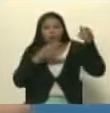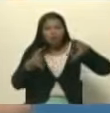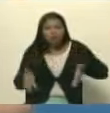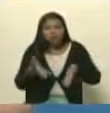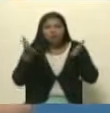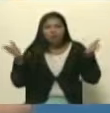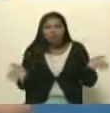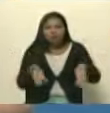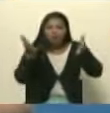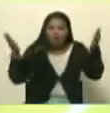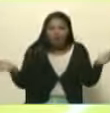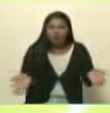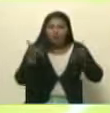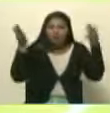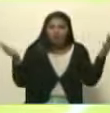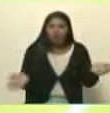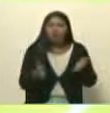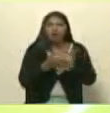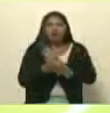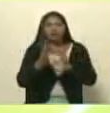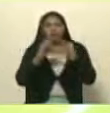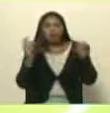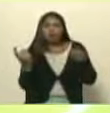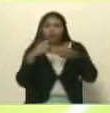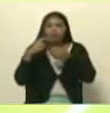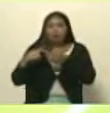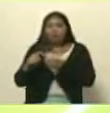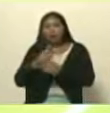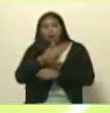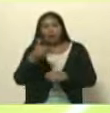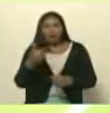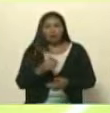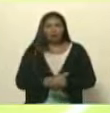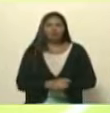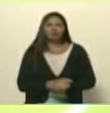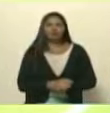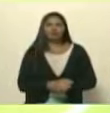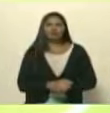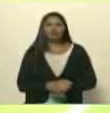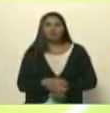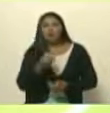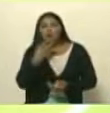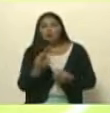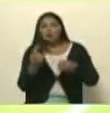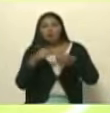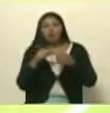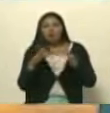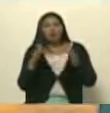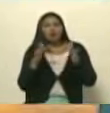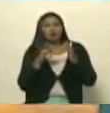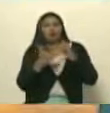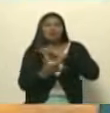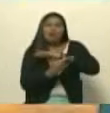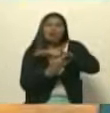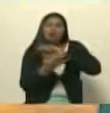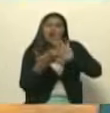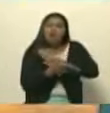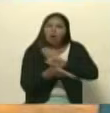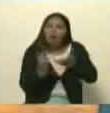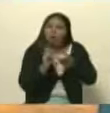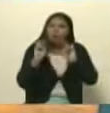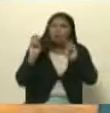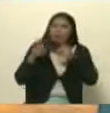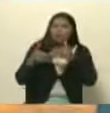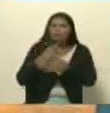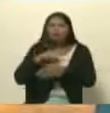implosión de la cual todos formamos parte. Ahora bien, hablando y volviendo al escenario de las redes sociales, que creo que es un tema que